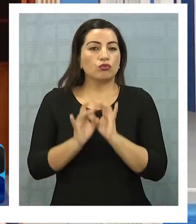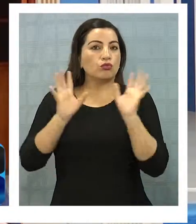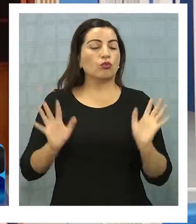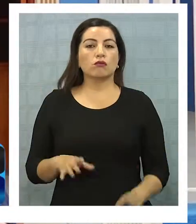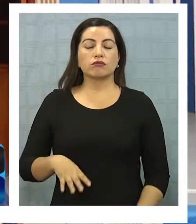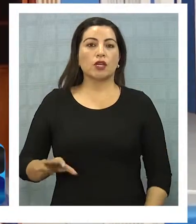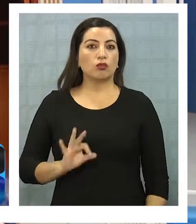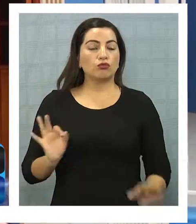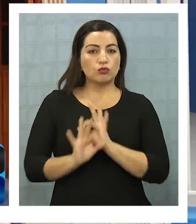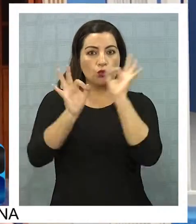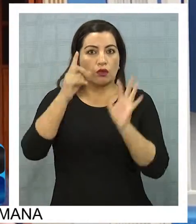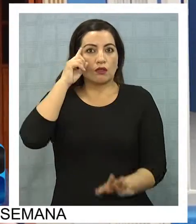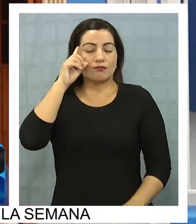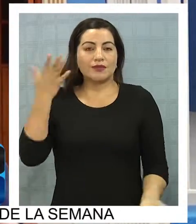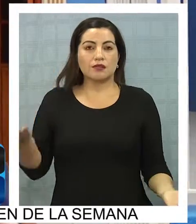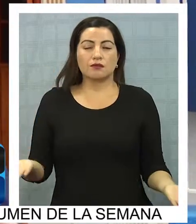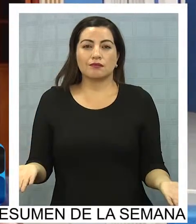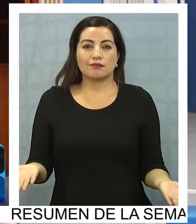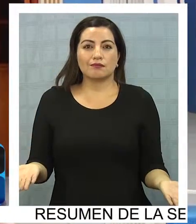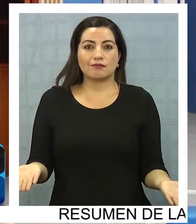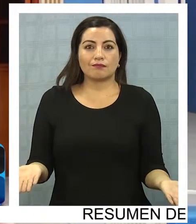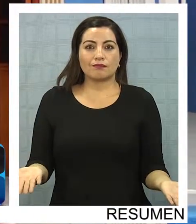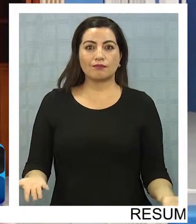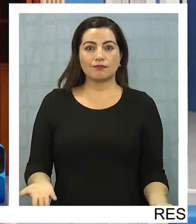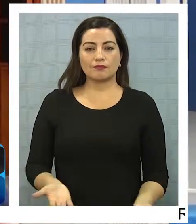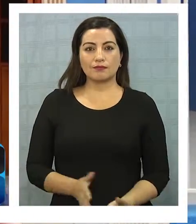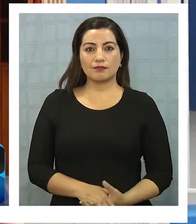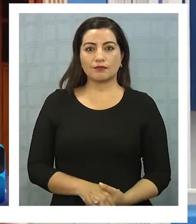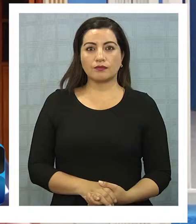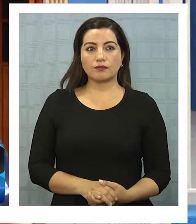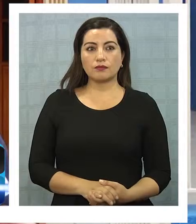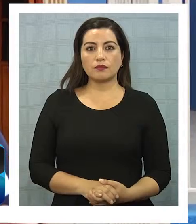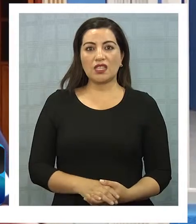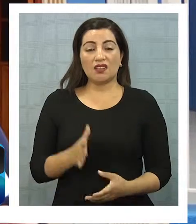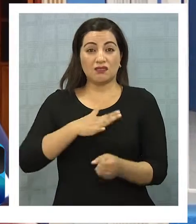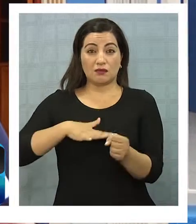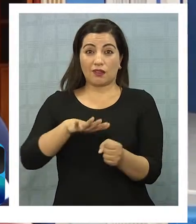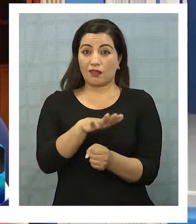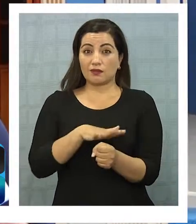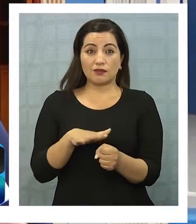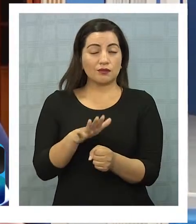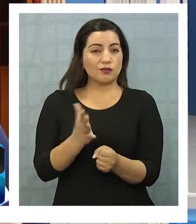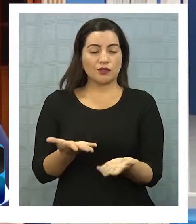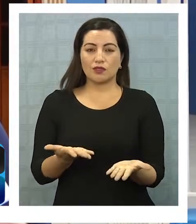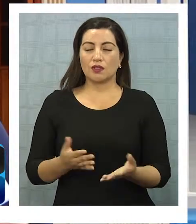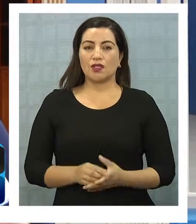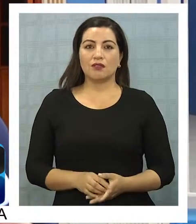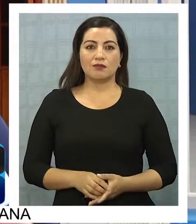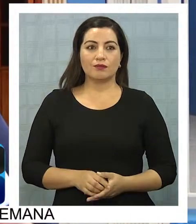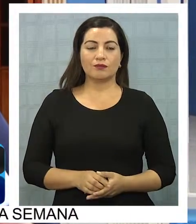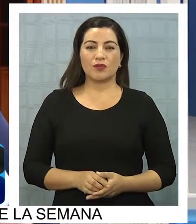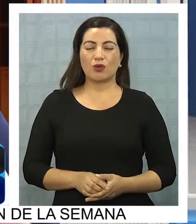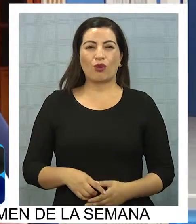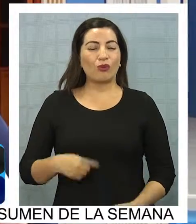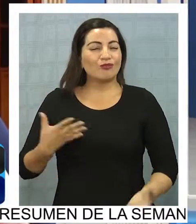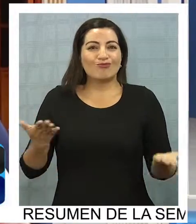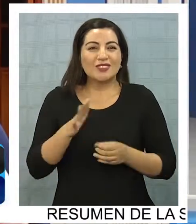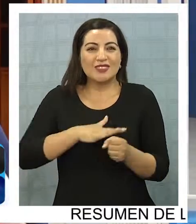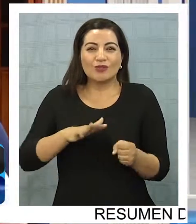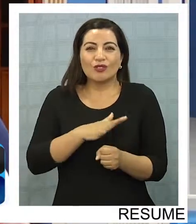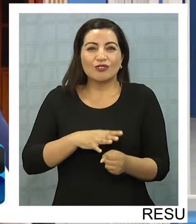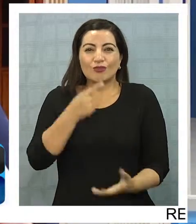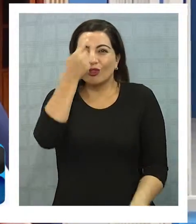que, digamos, pase en esta situación un poco absurda la